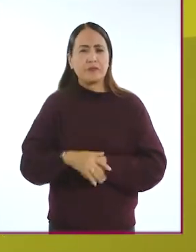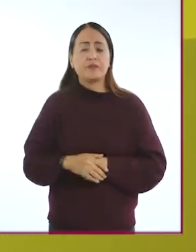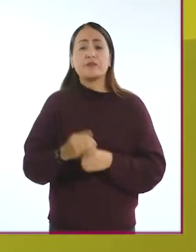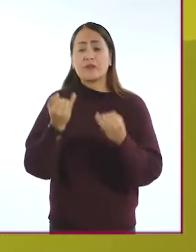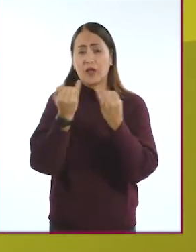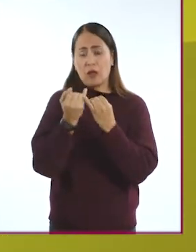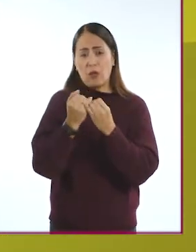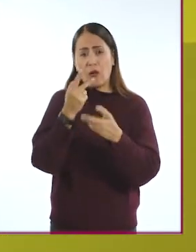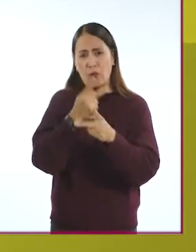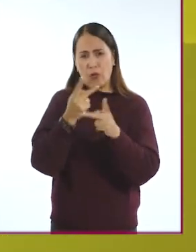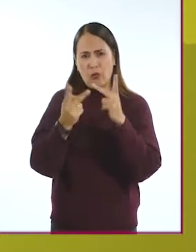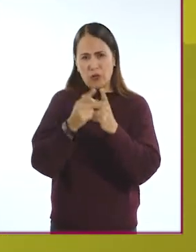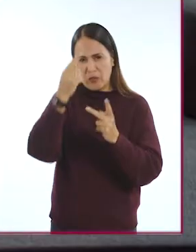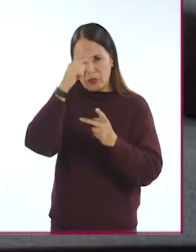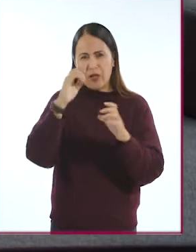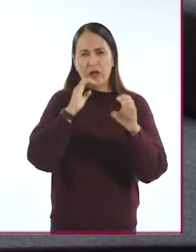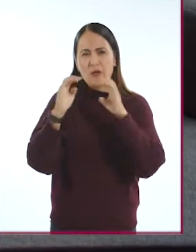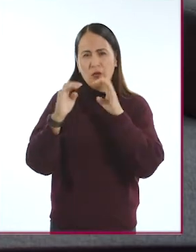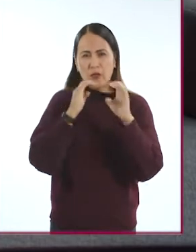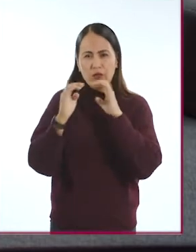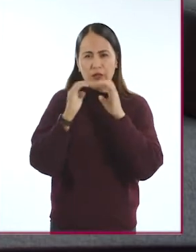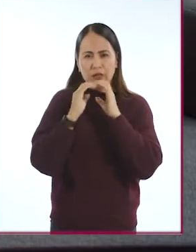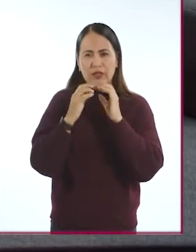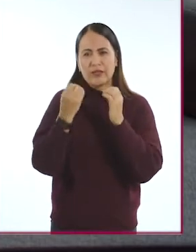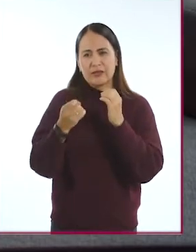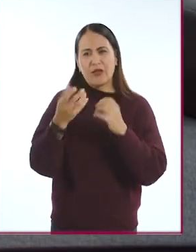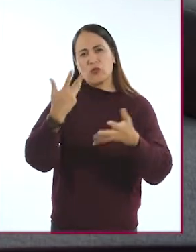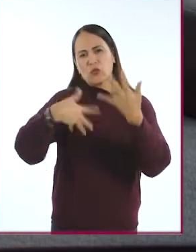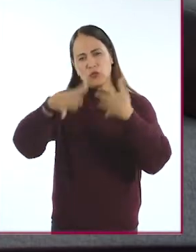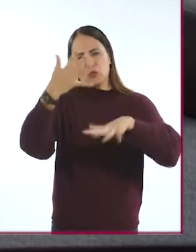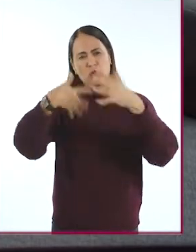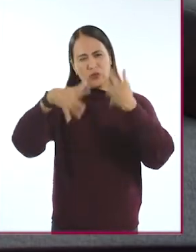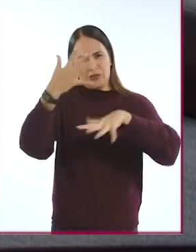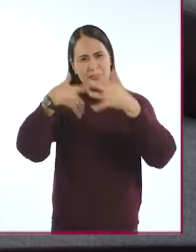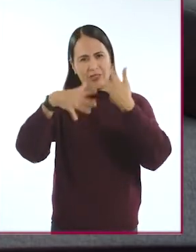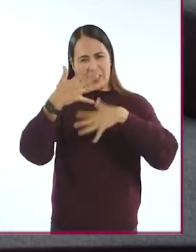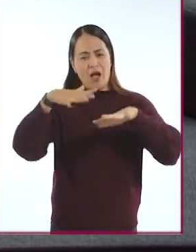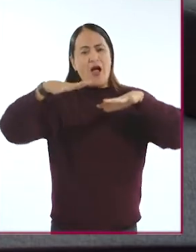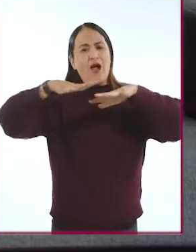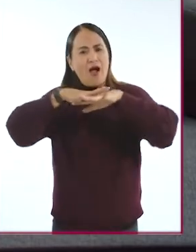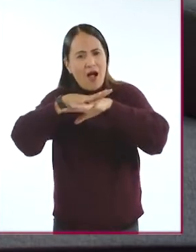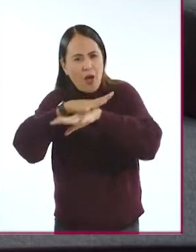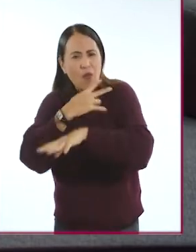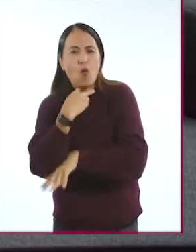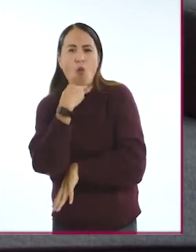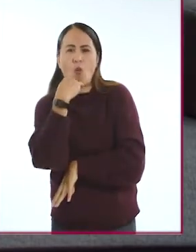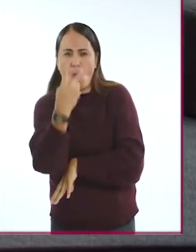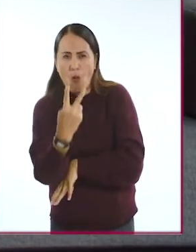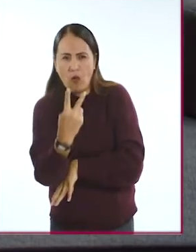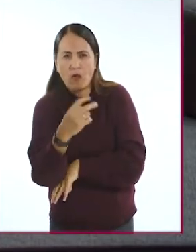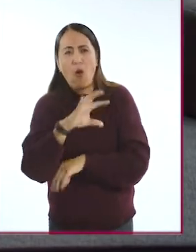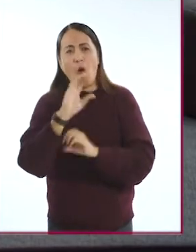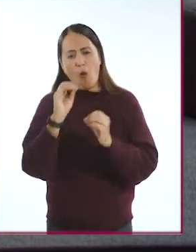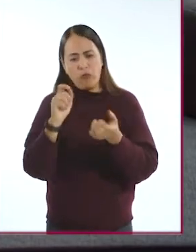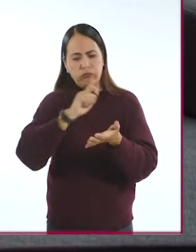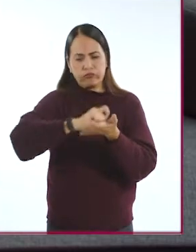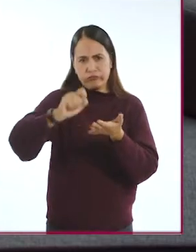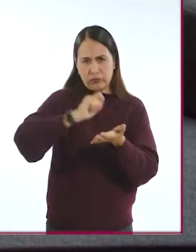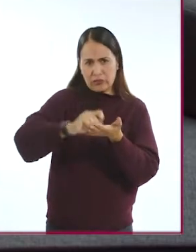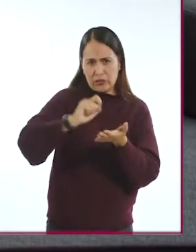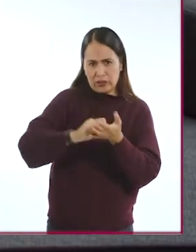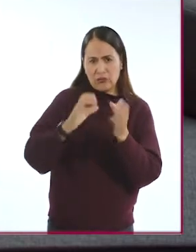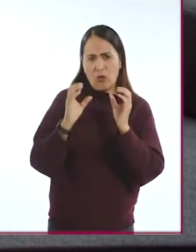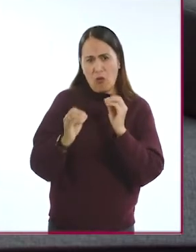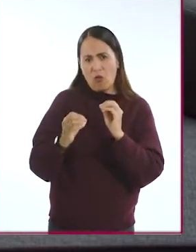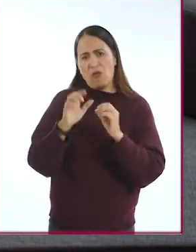parte, los productos para comunicación son lectores de señas que se convierten en voz y la voz en texto o